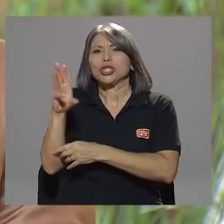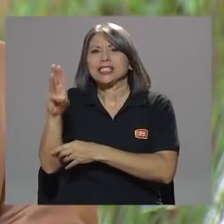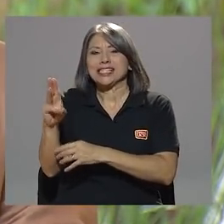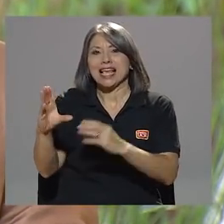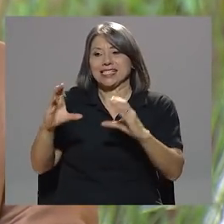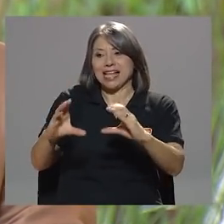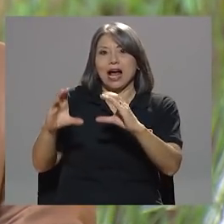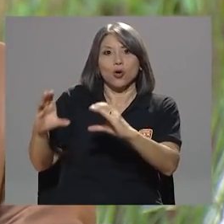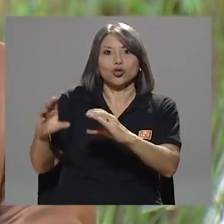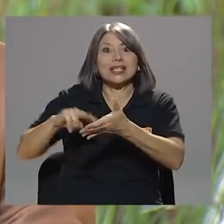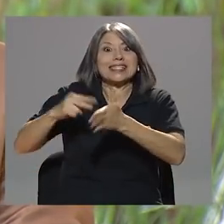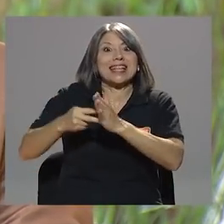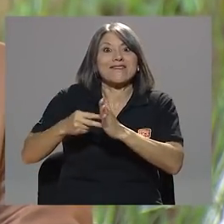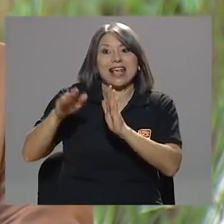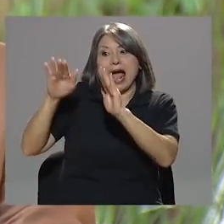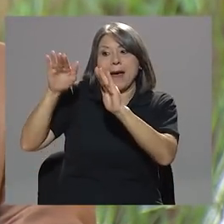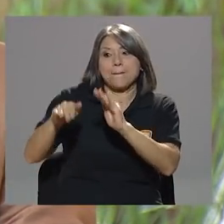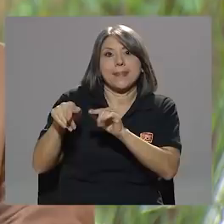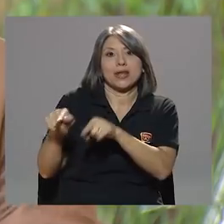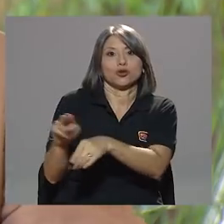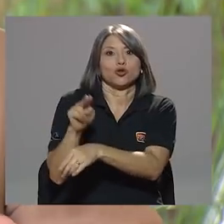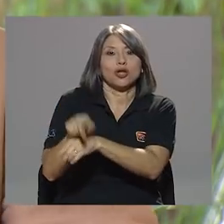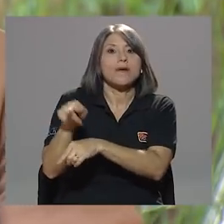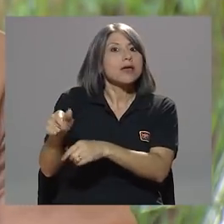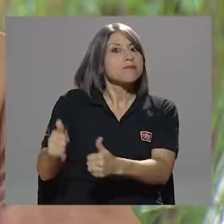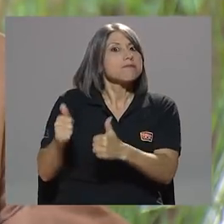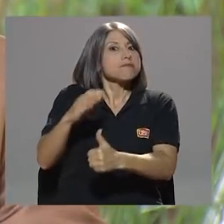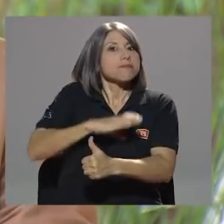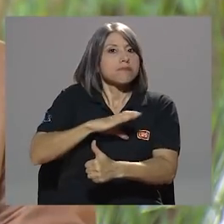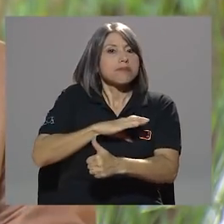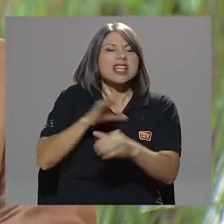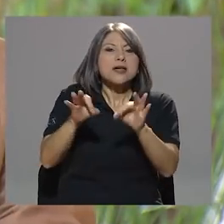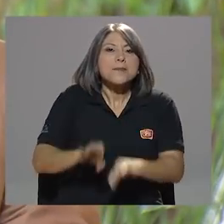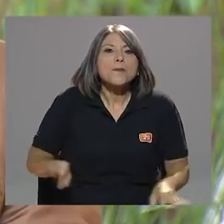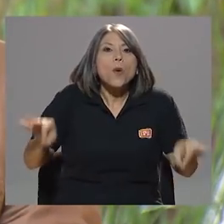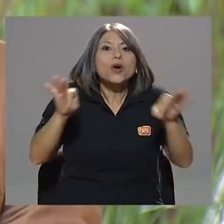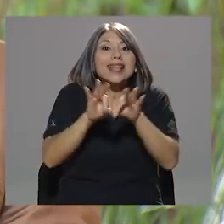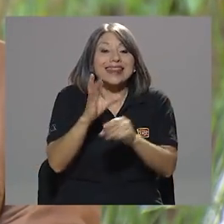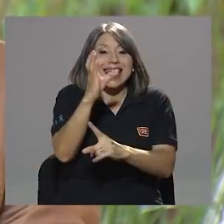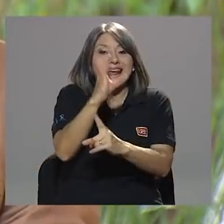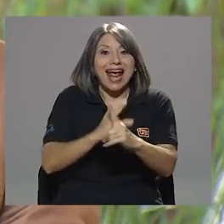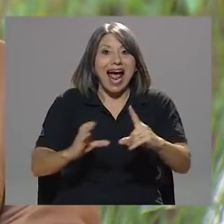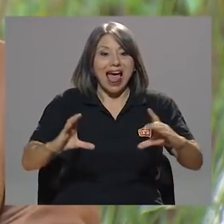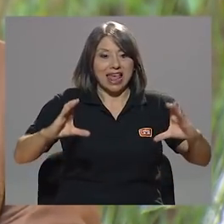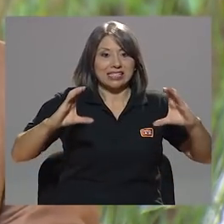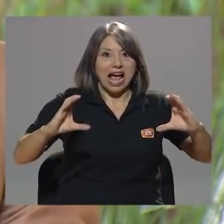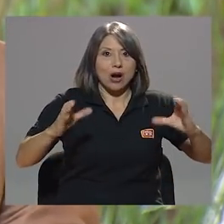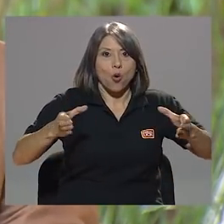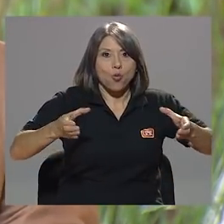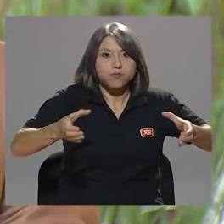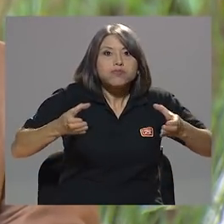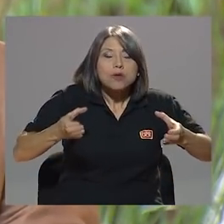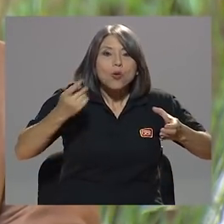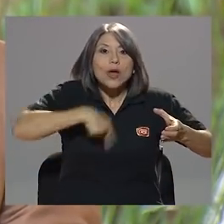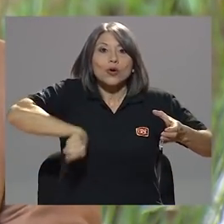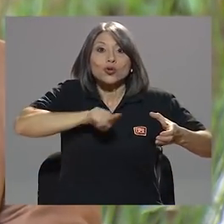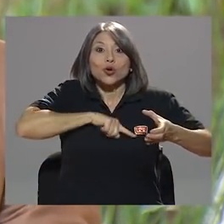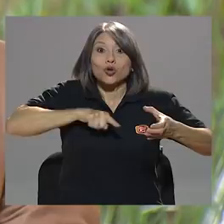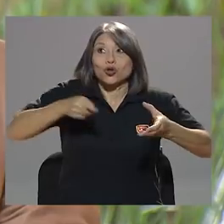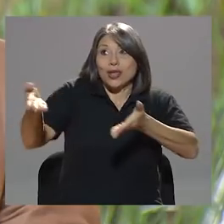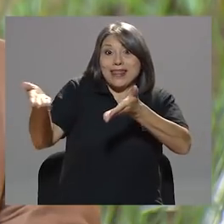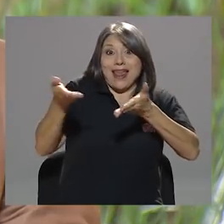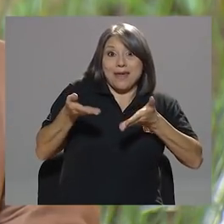sacos dependiendo de la comparación de la marca. Y lo importante es que cada saco, cuando nosotros ingresamos y empezamos a importar, costaba